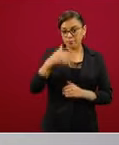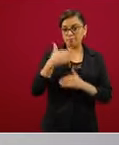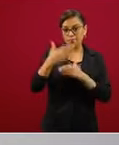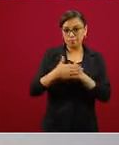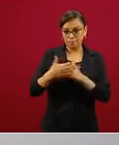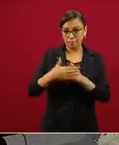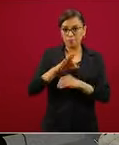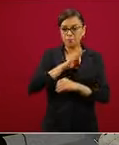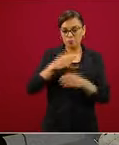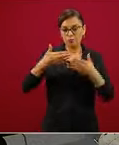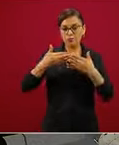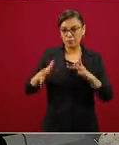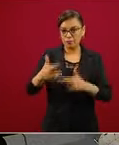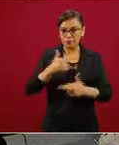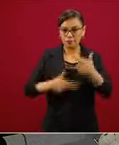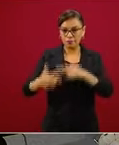la escuela.